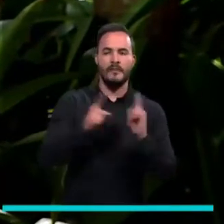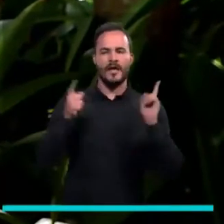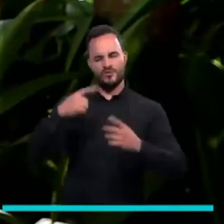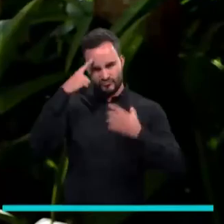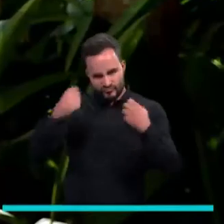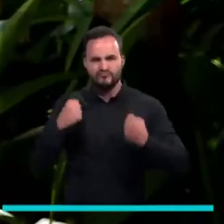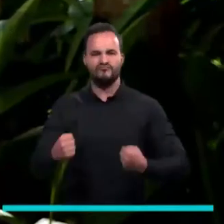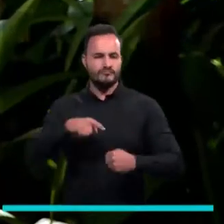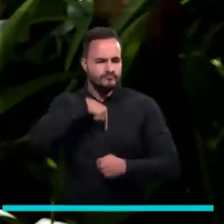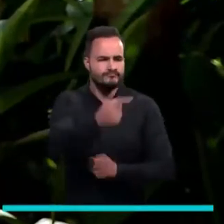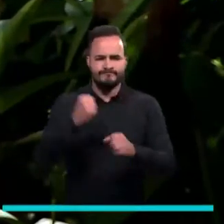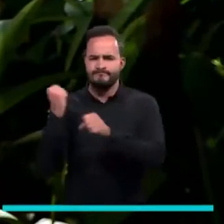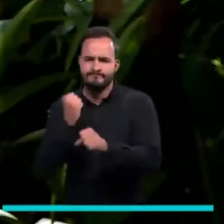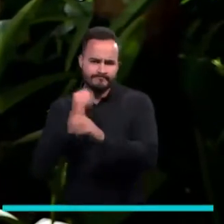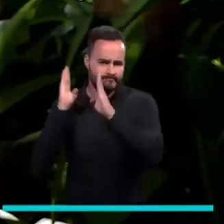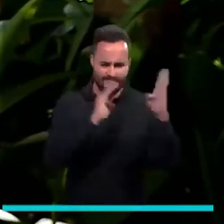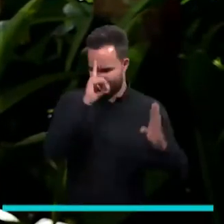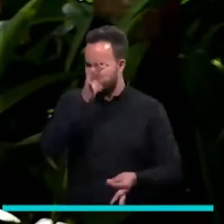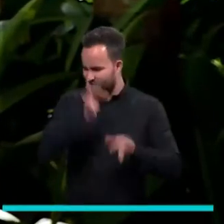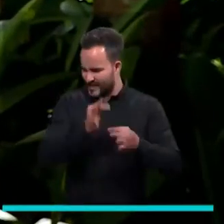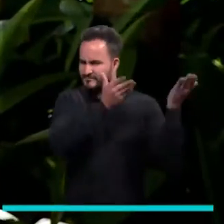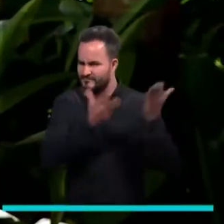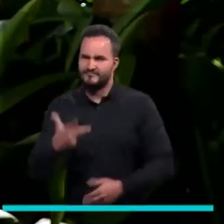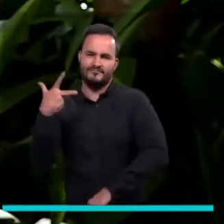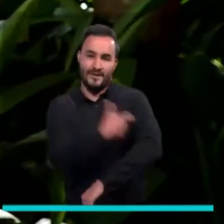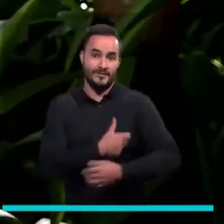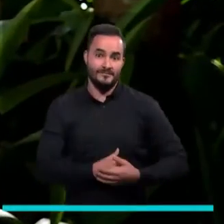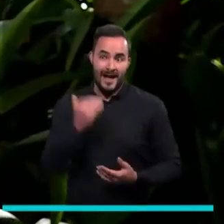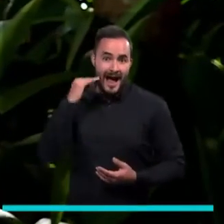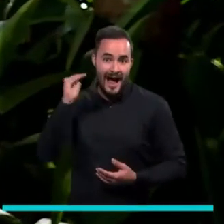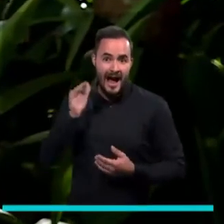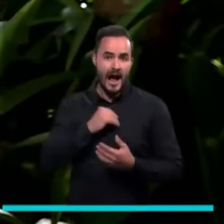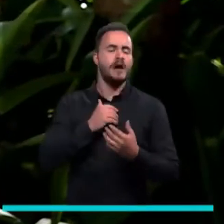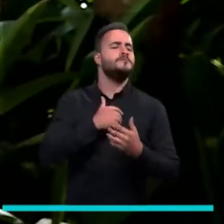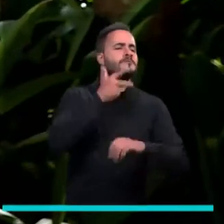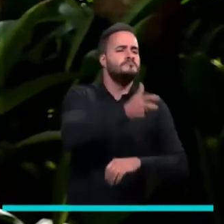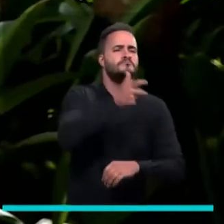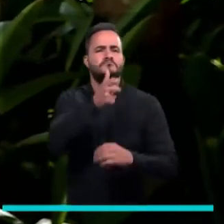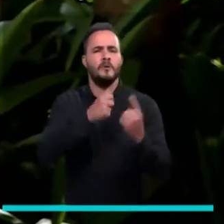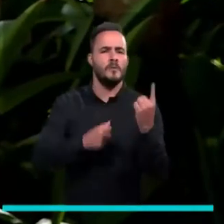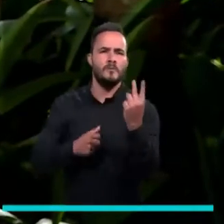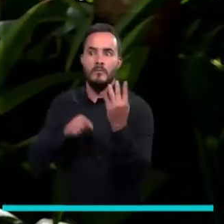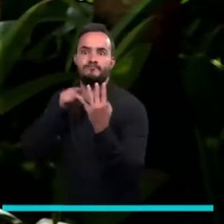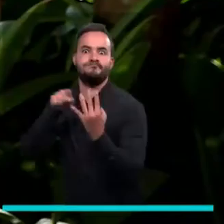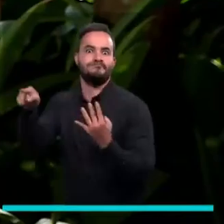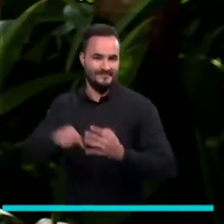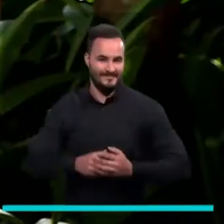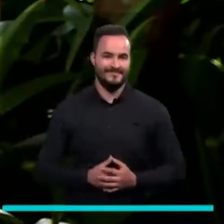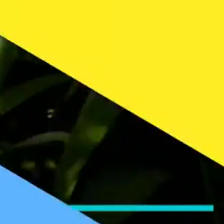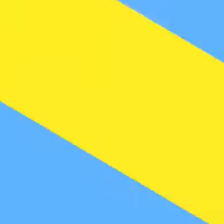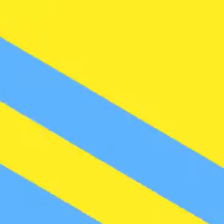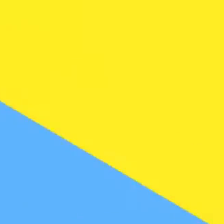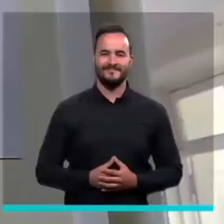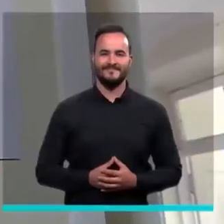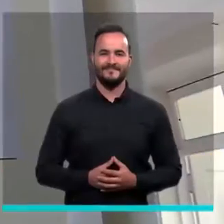Nunca perdió esa capacidad de servicio y la confianza en que la vacuna llegaría. Incluso ella fue una de las primeras personas en recibir la